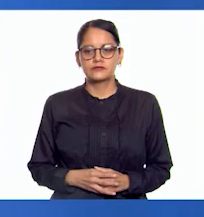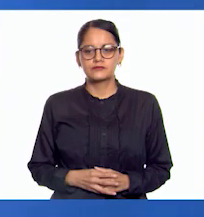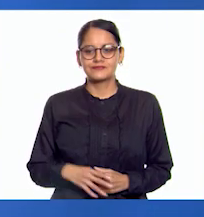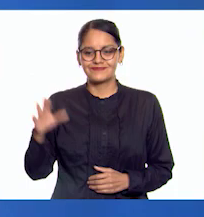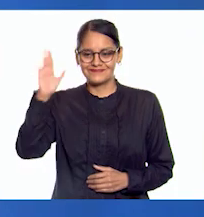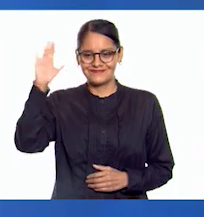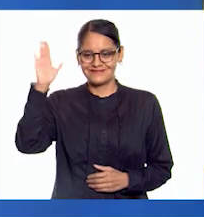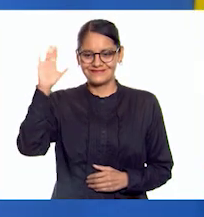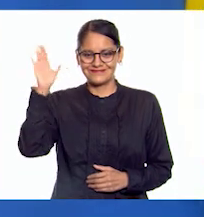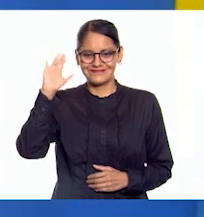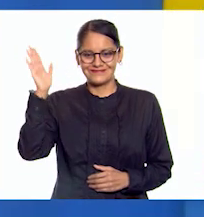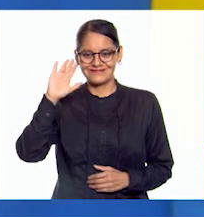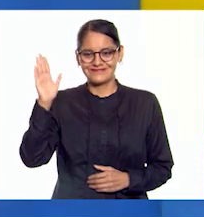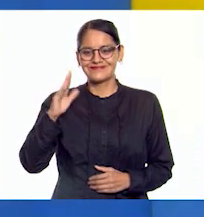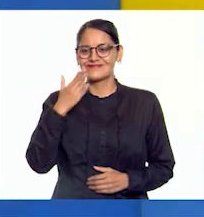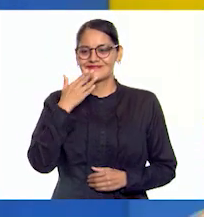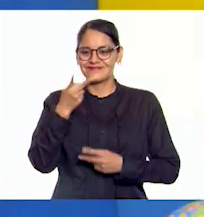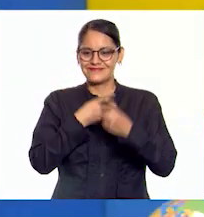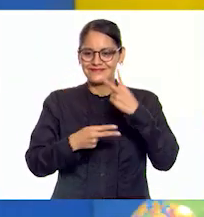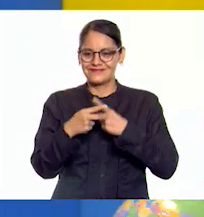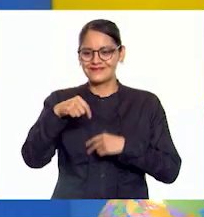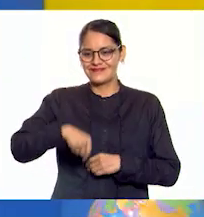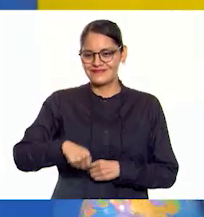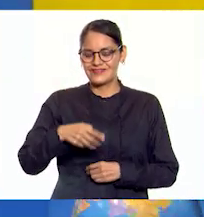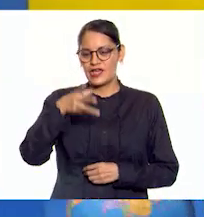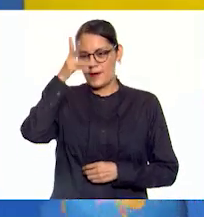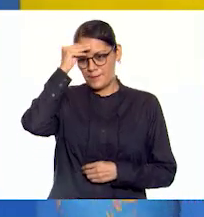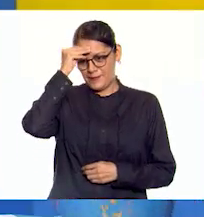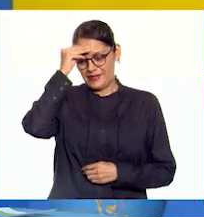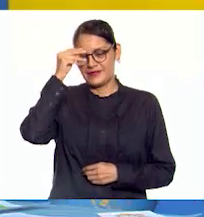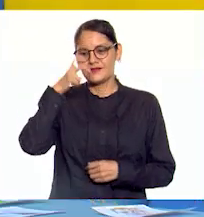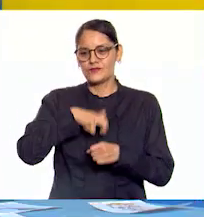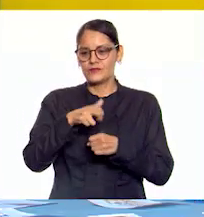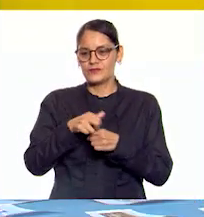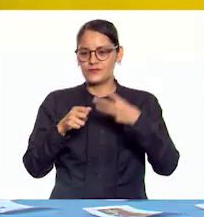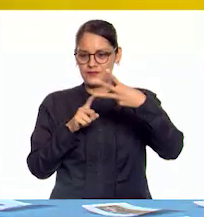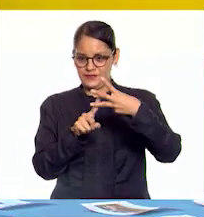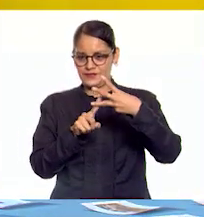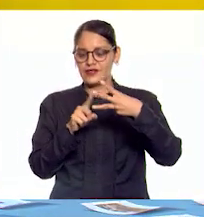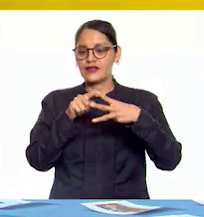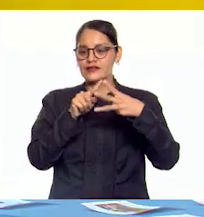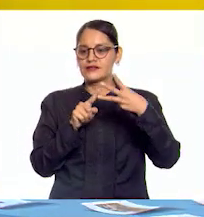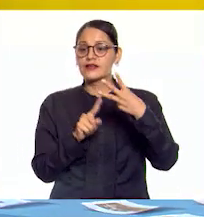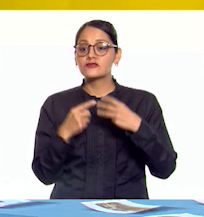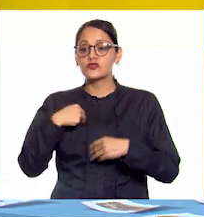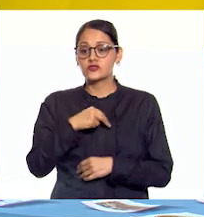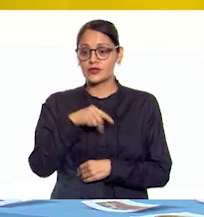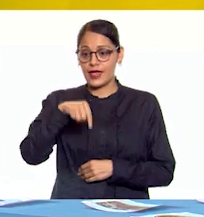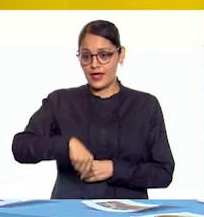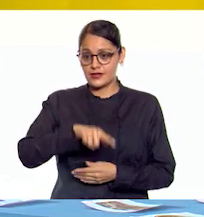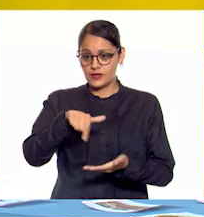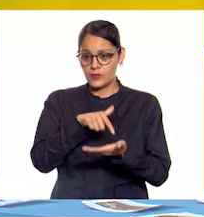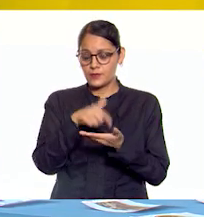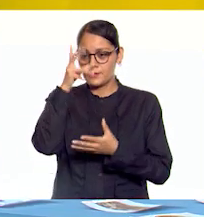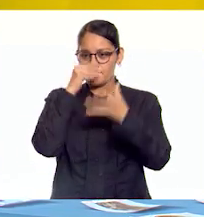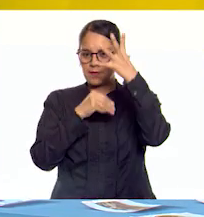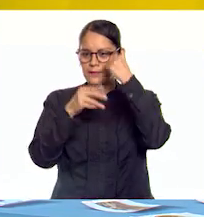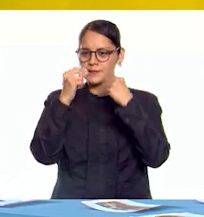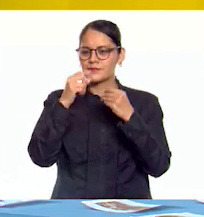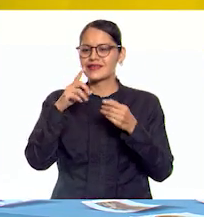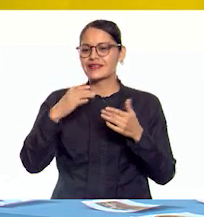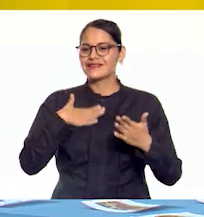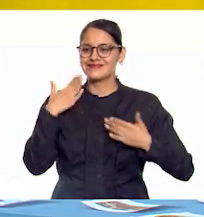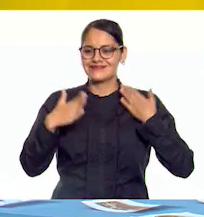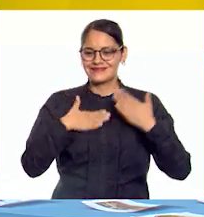¡Hola, hola! Les damos la bienvenida a Aprende en Casa 3, un espacio en el que vamos a poder estudiar y divertirnos desde nuestros